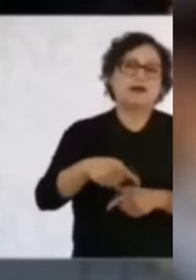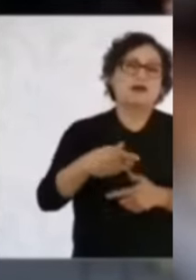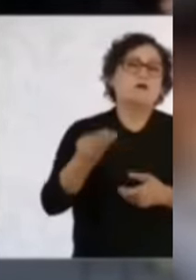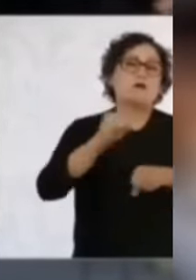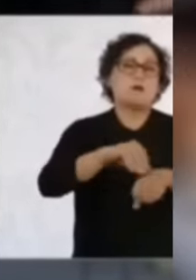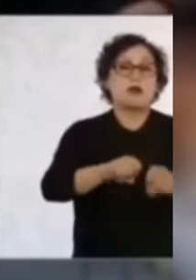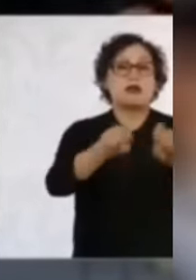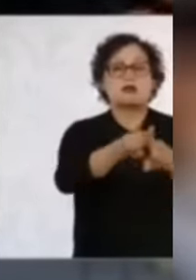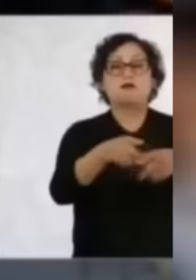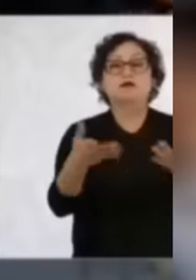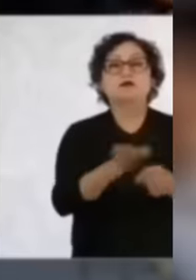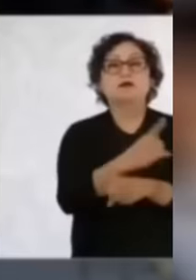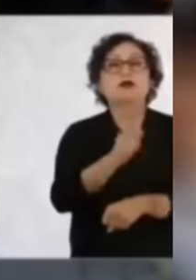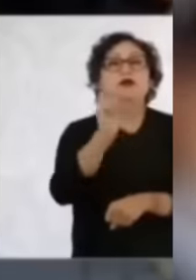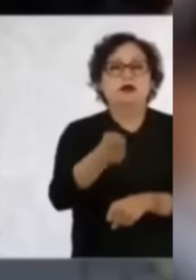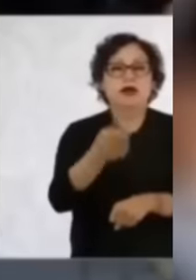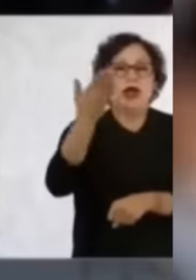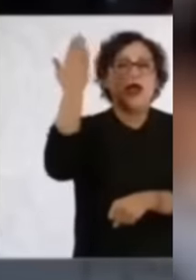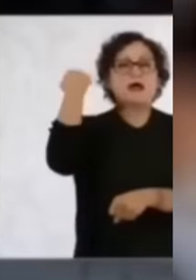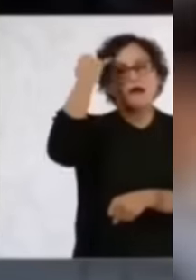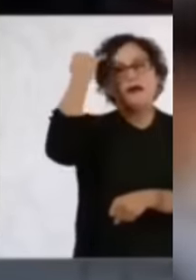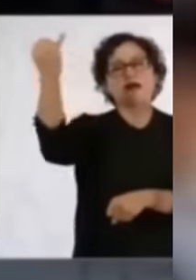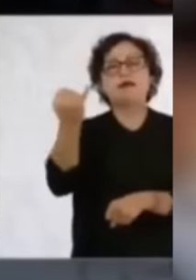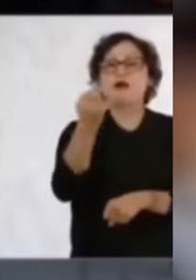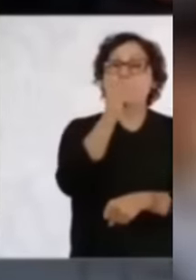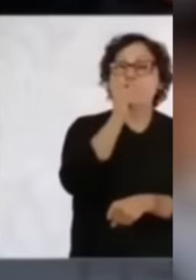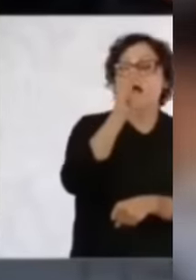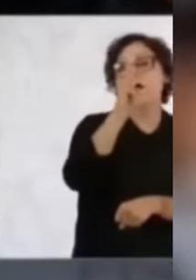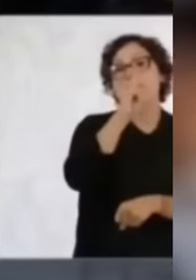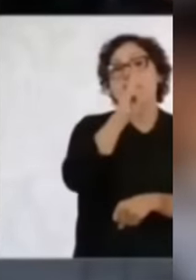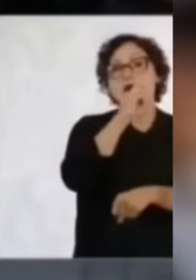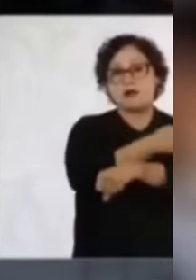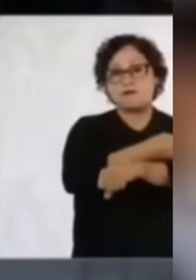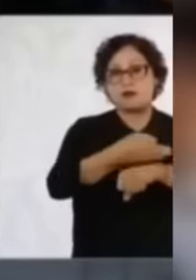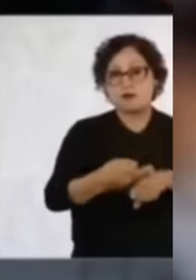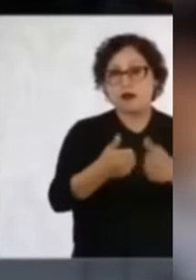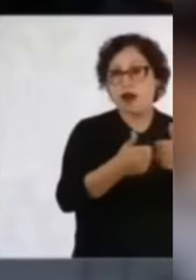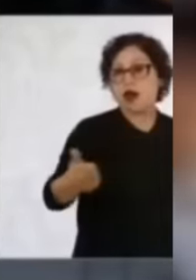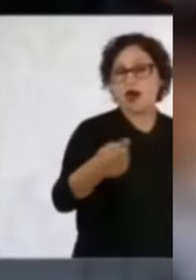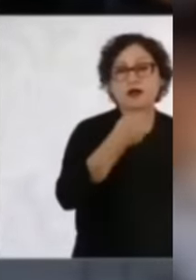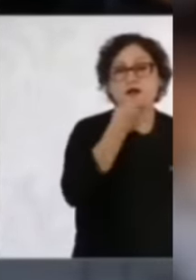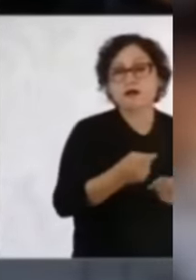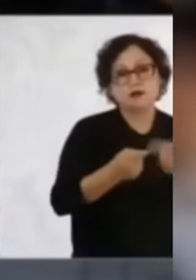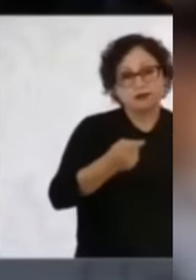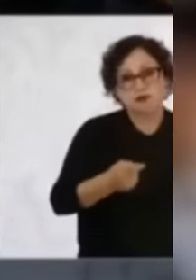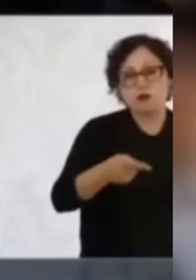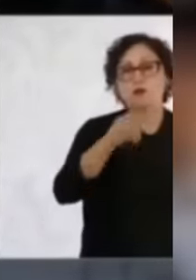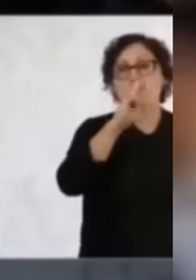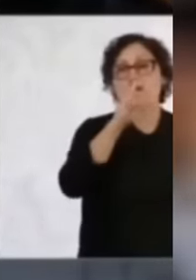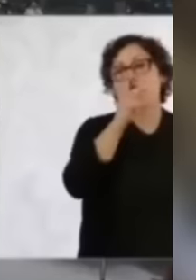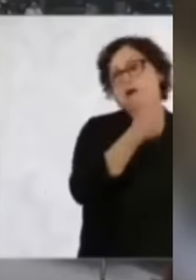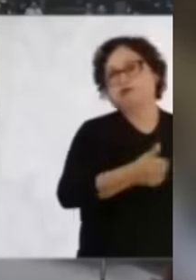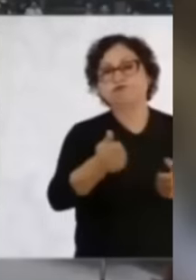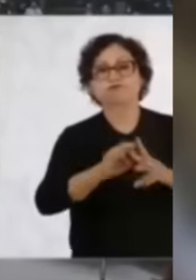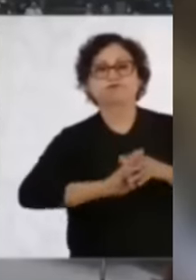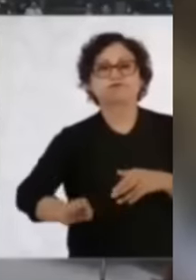implementó esta política de separar a los niños de sus padres cuando intentaron cruzar la frontera. ¿Alguna opinión al respecto a este nuevo nombramiento, doctora?